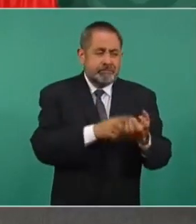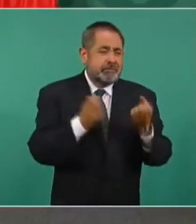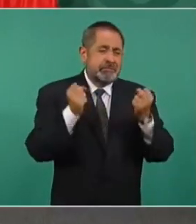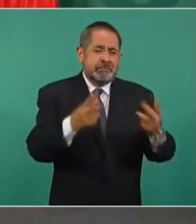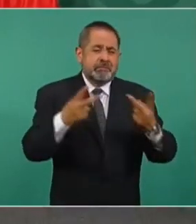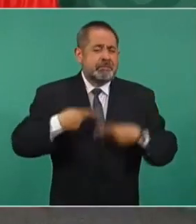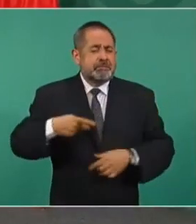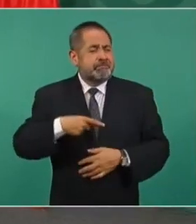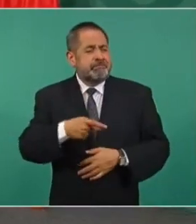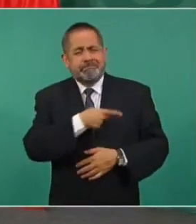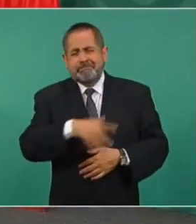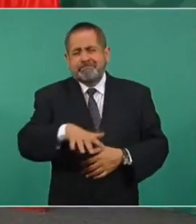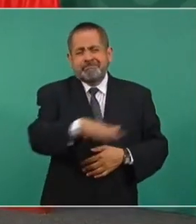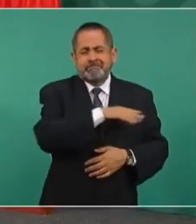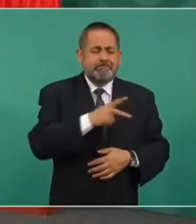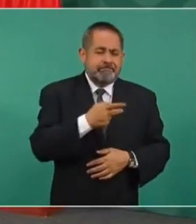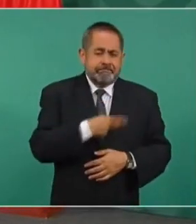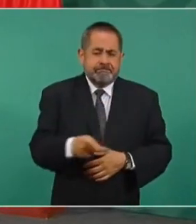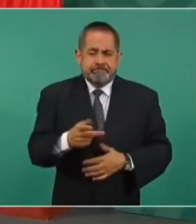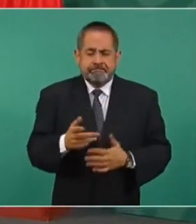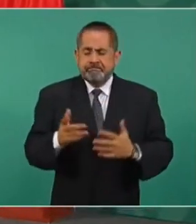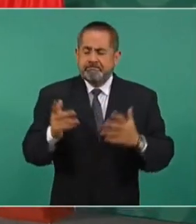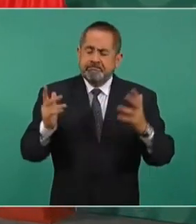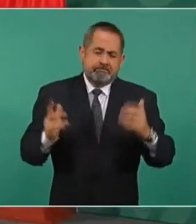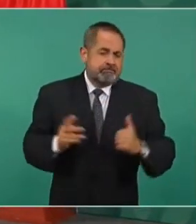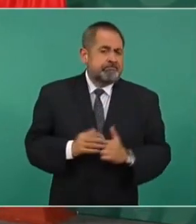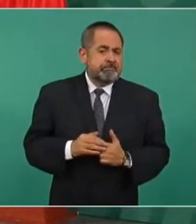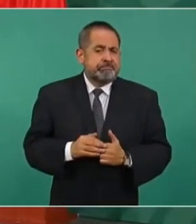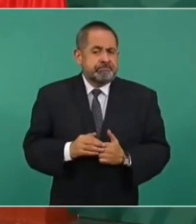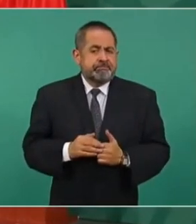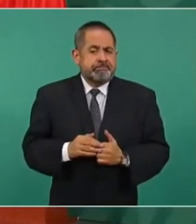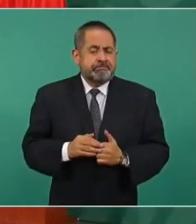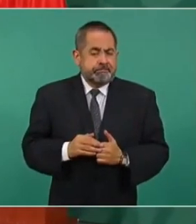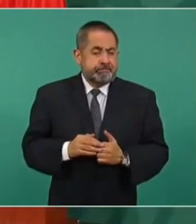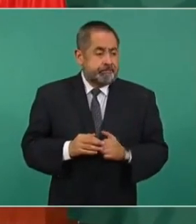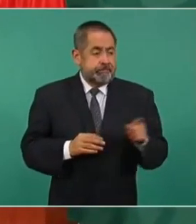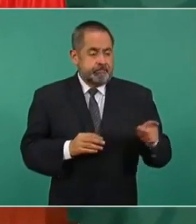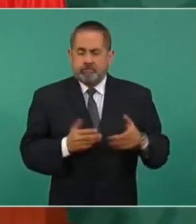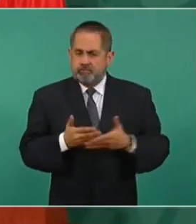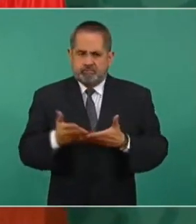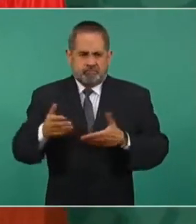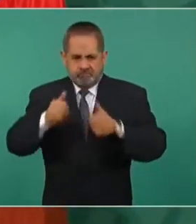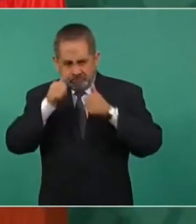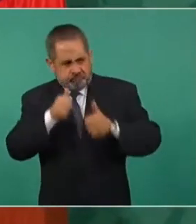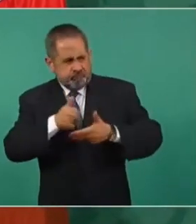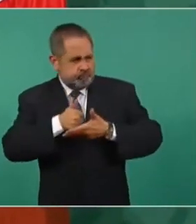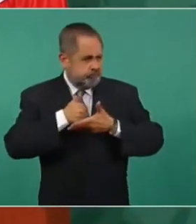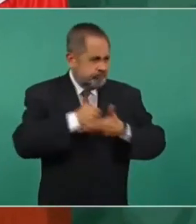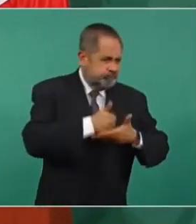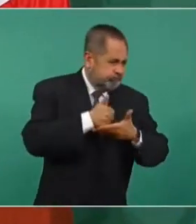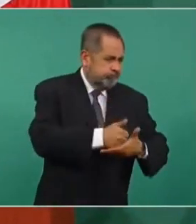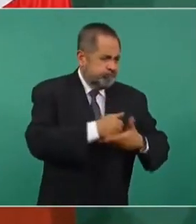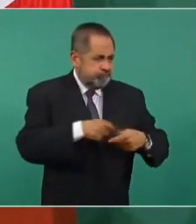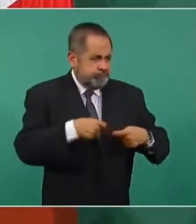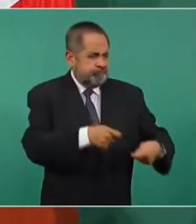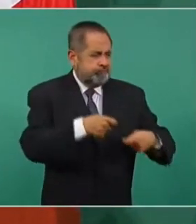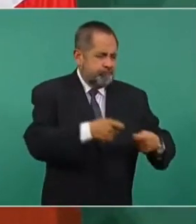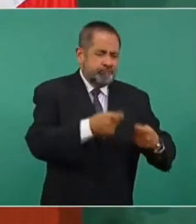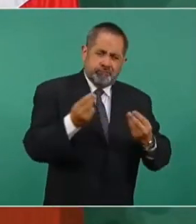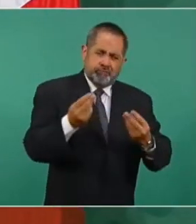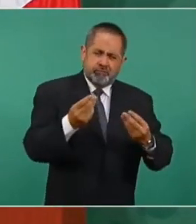y ahora estamos ayudando mucho y por eso